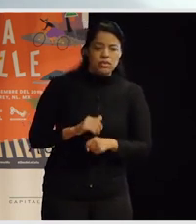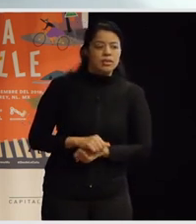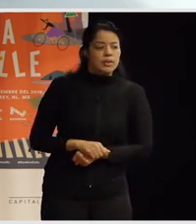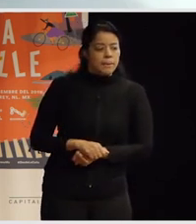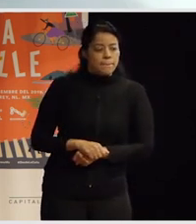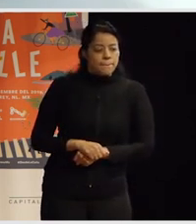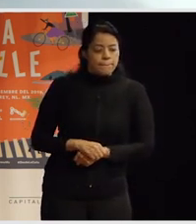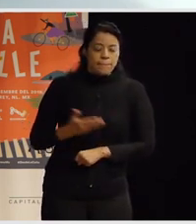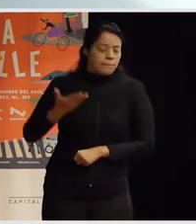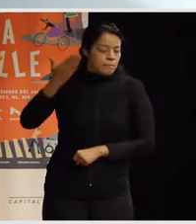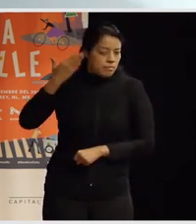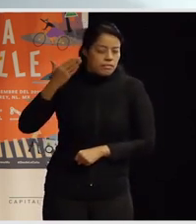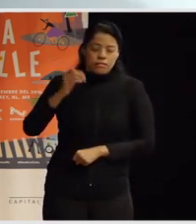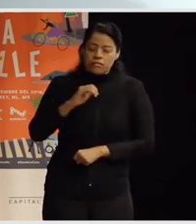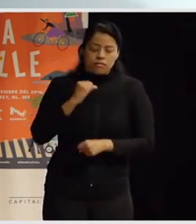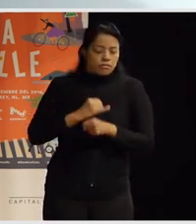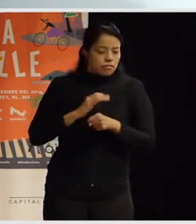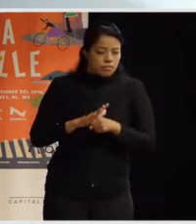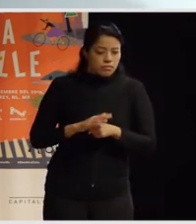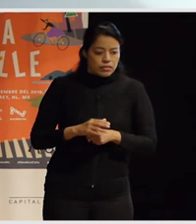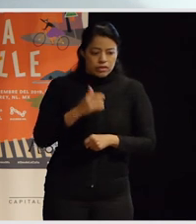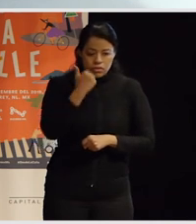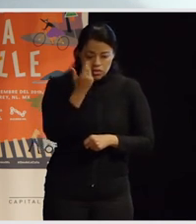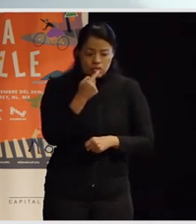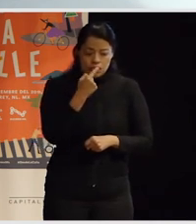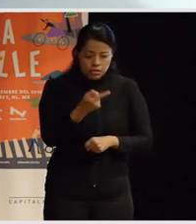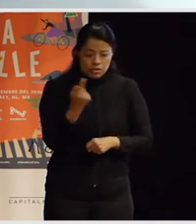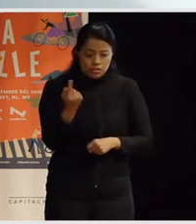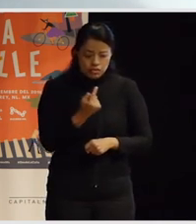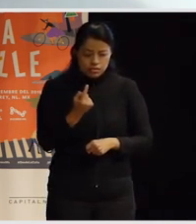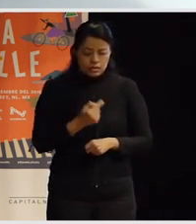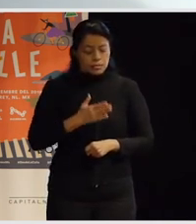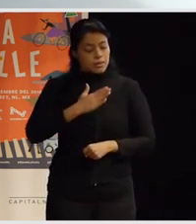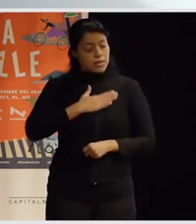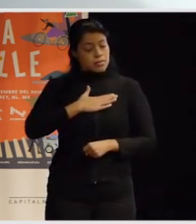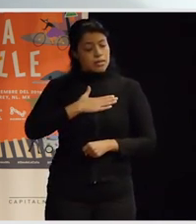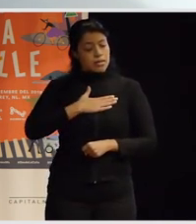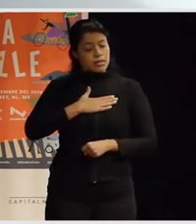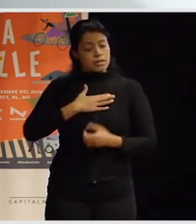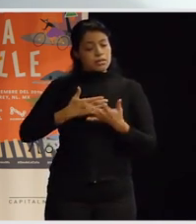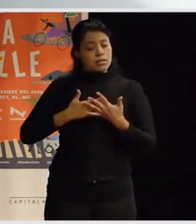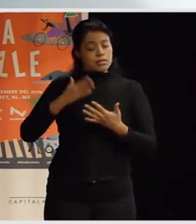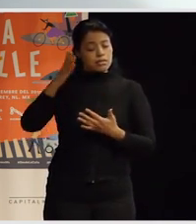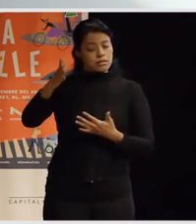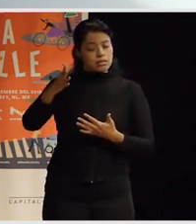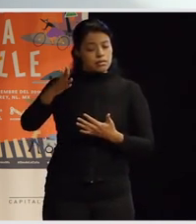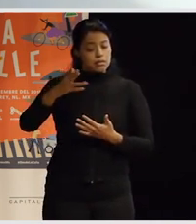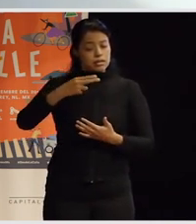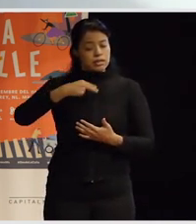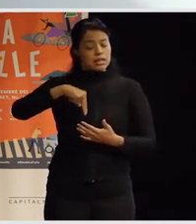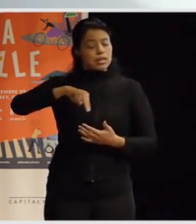ayuntamiento de Bilbao ha empezado con un programa de estos ¿no? entonces quiero decir para mí la esperanza está en nuestra